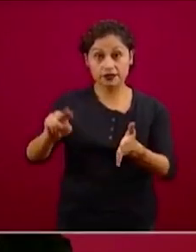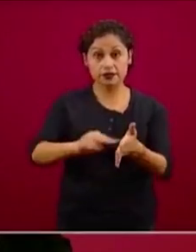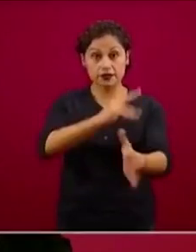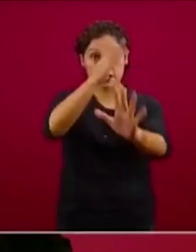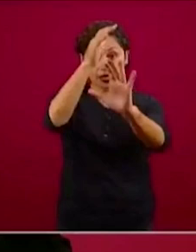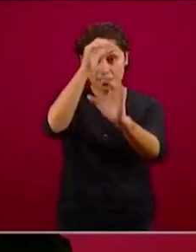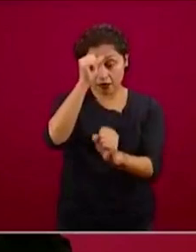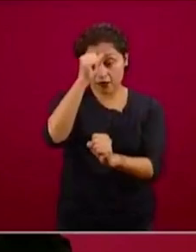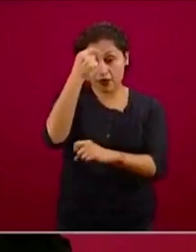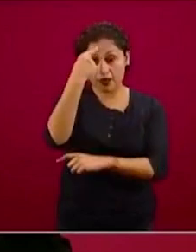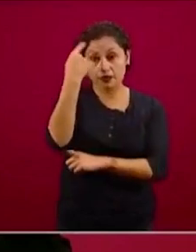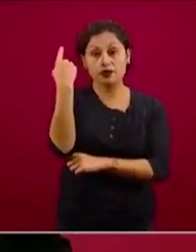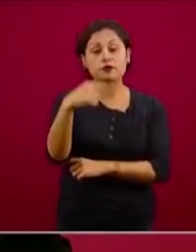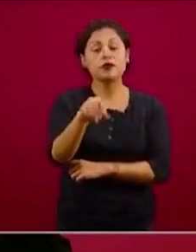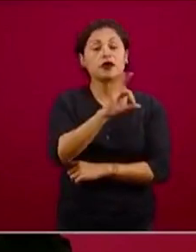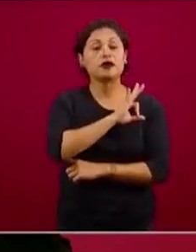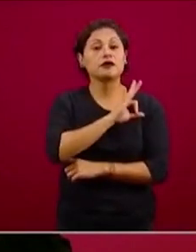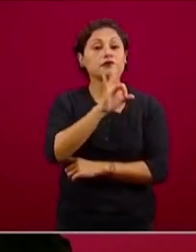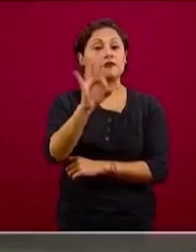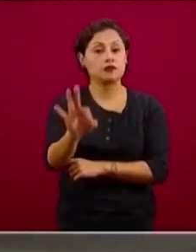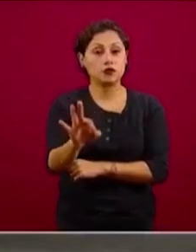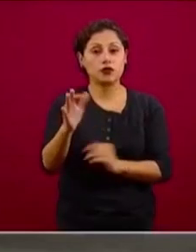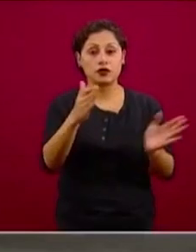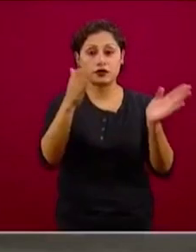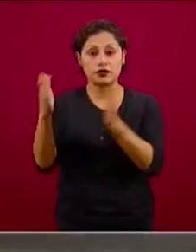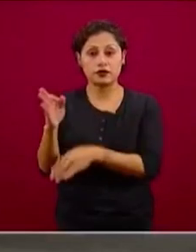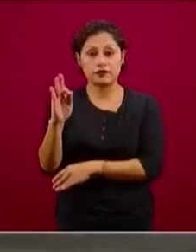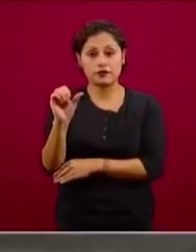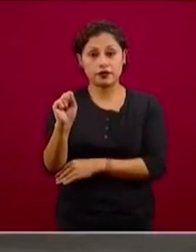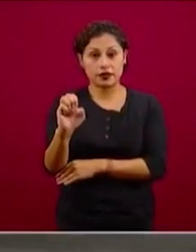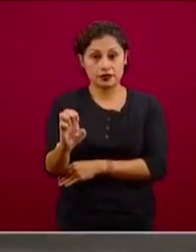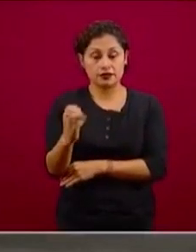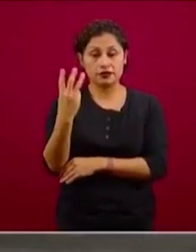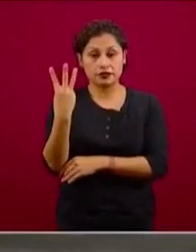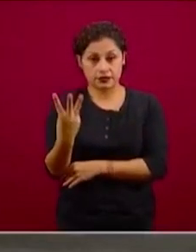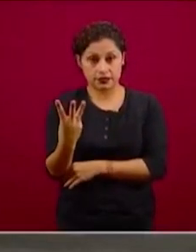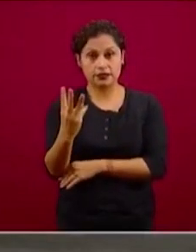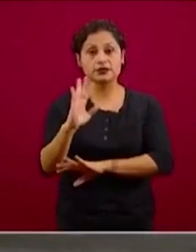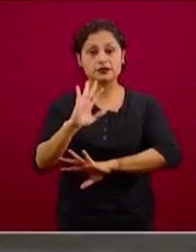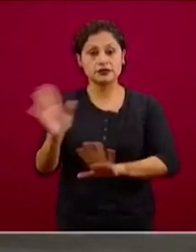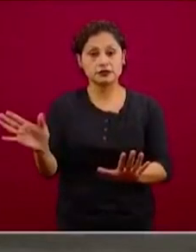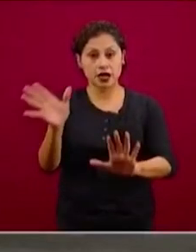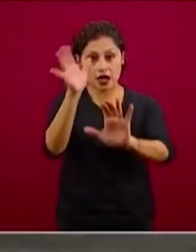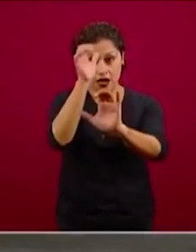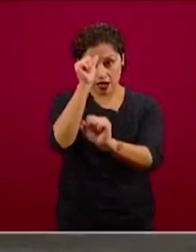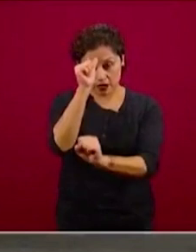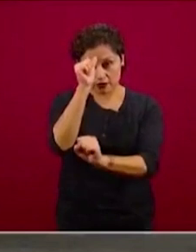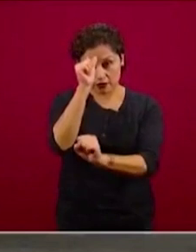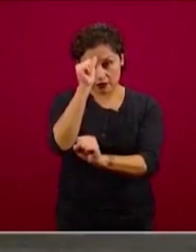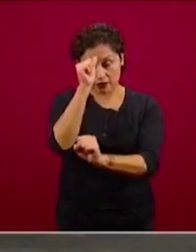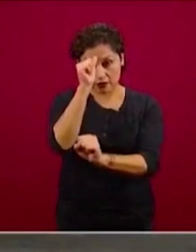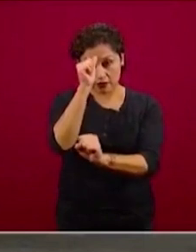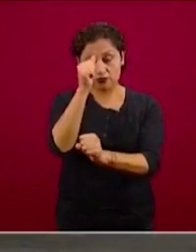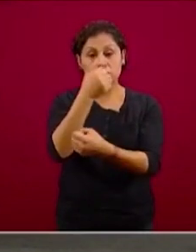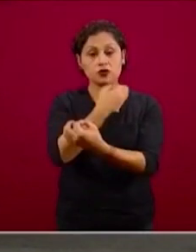las intervenciones de fase 3, se estableció que es obligatorio